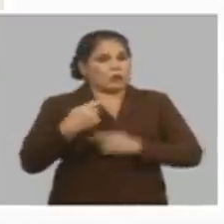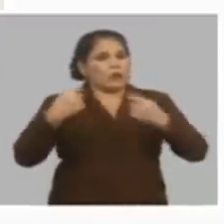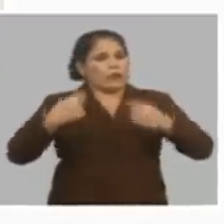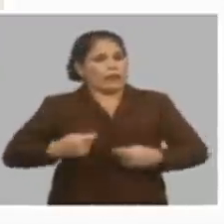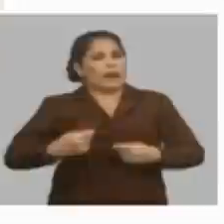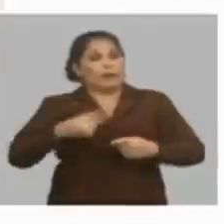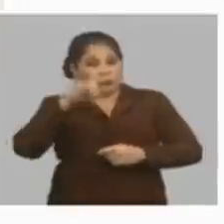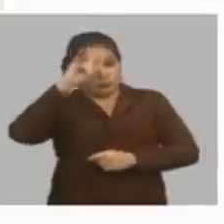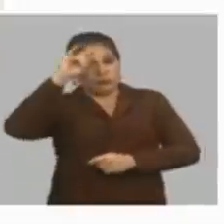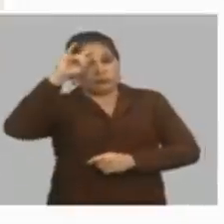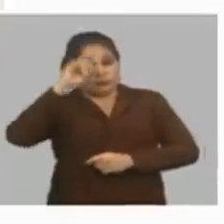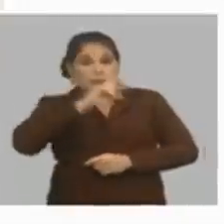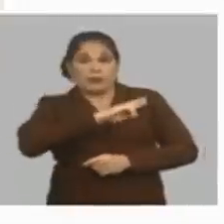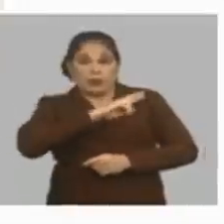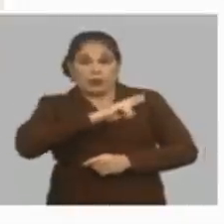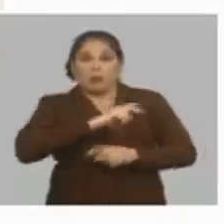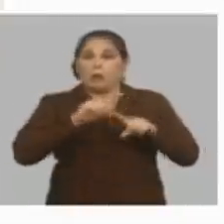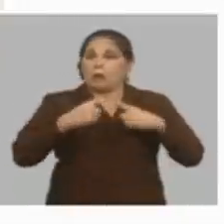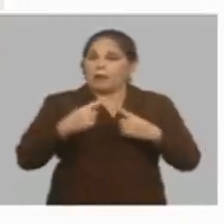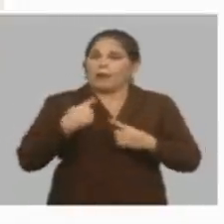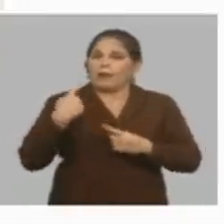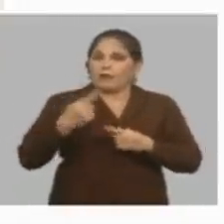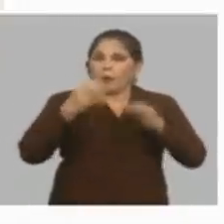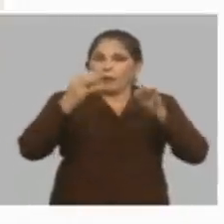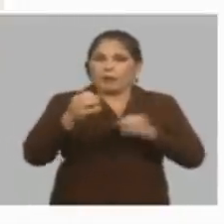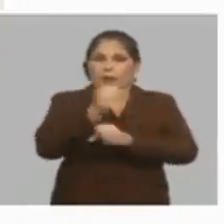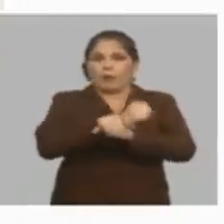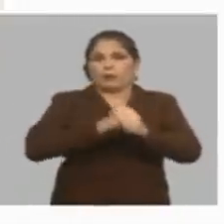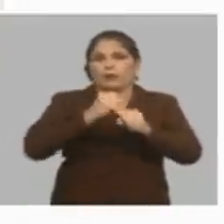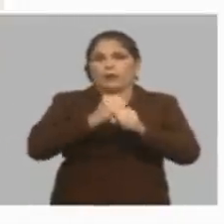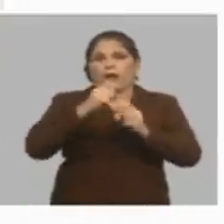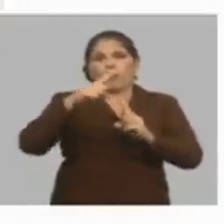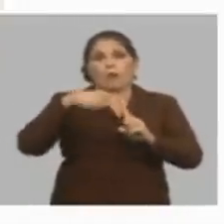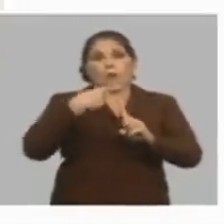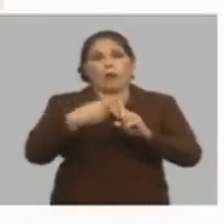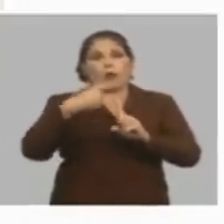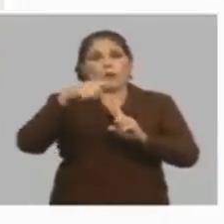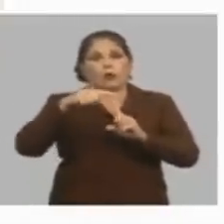derecho de decirle sí pero te mantuvimos la misma utilidad por tonelada